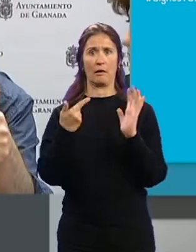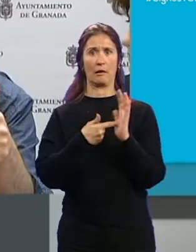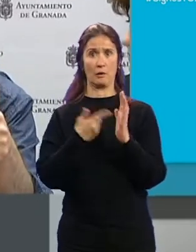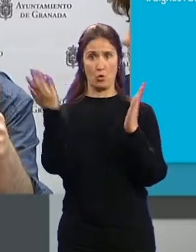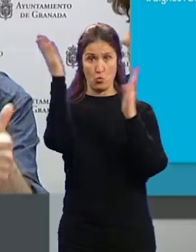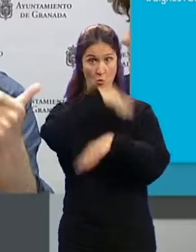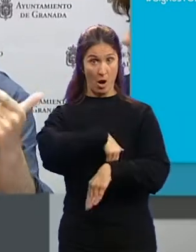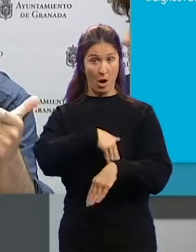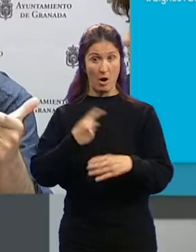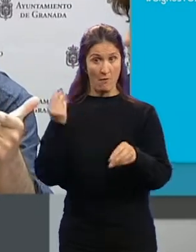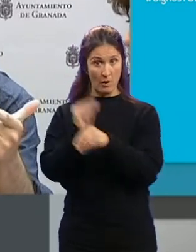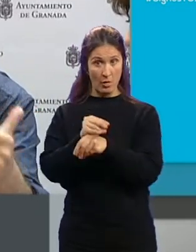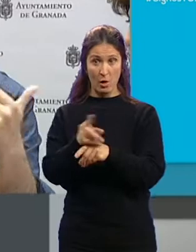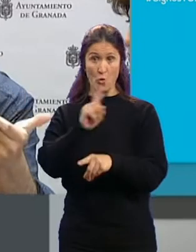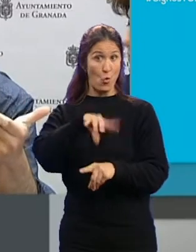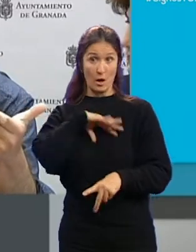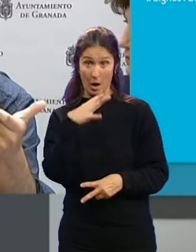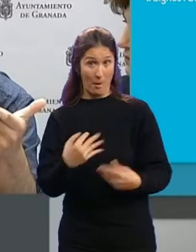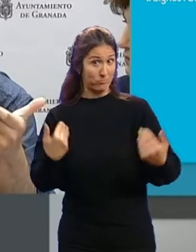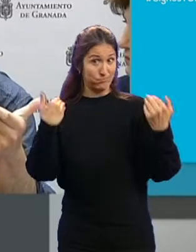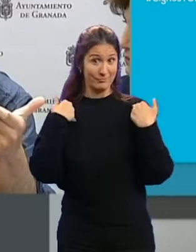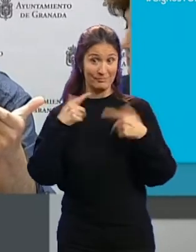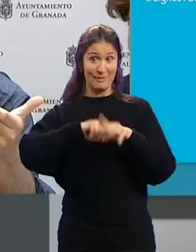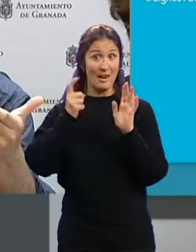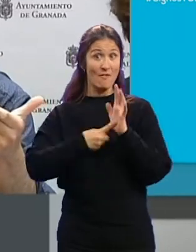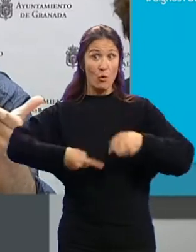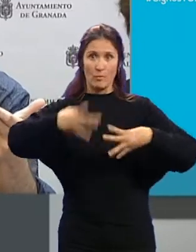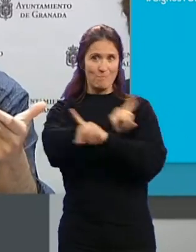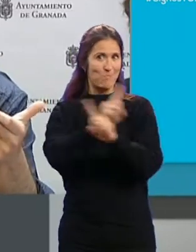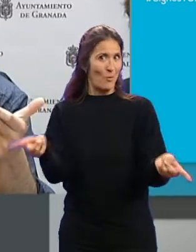financiación, ni tiene competencia... ...y la legalidad urbanística no lo permite.